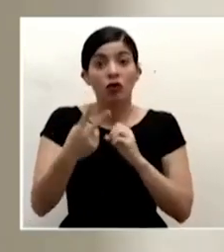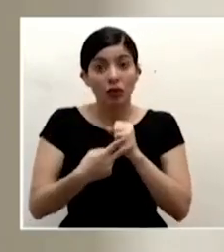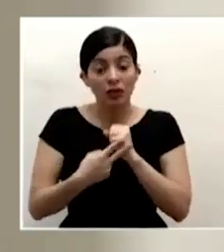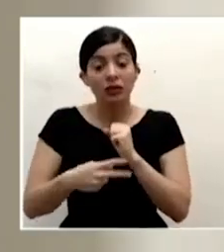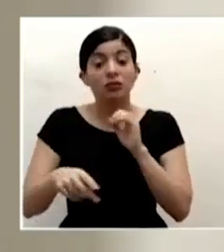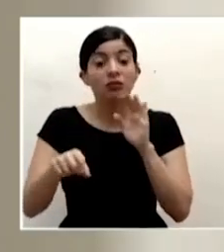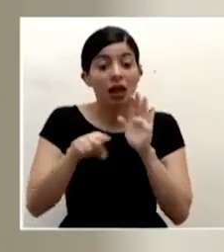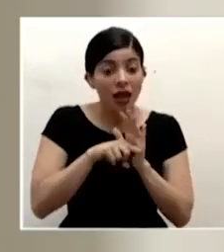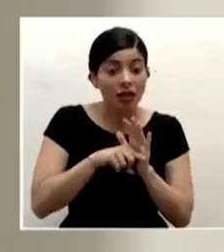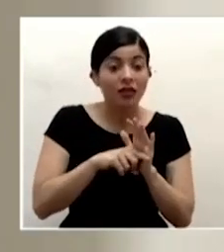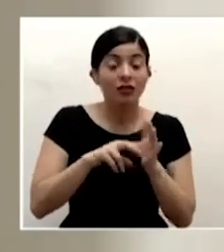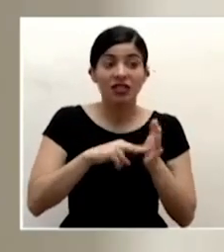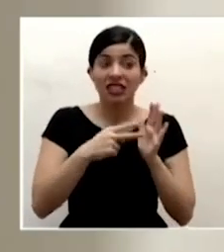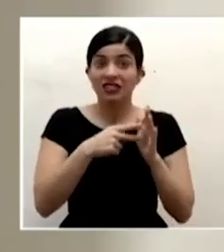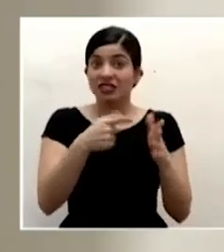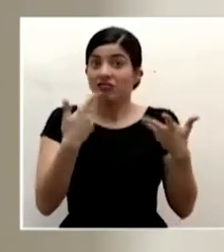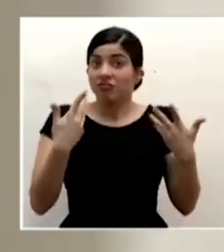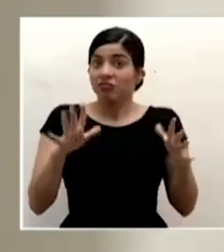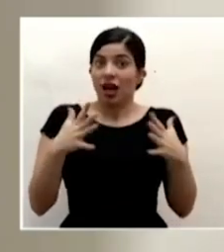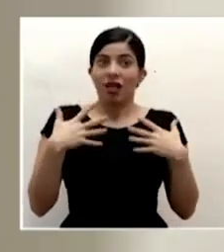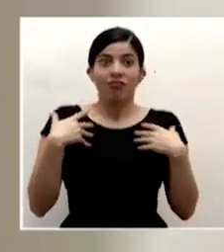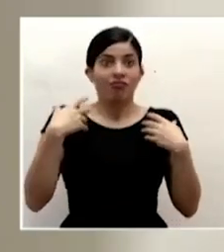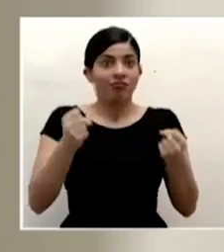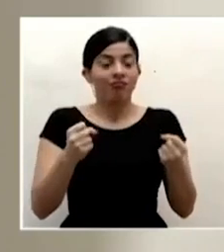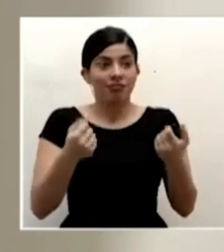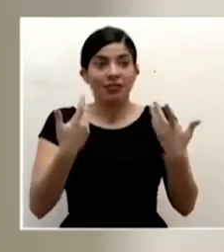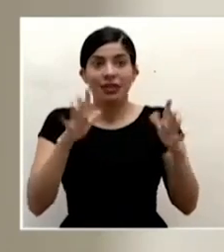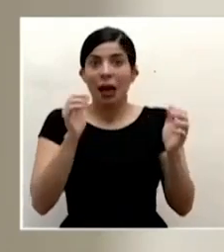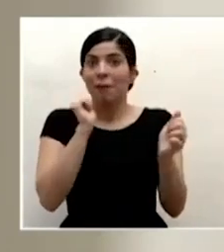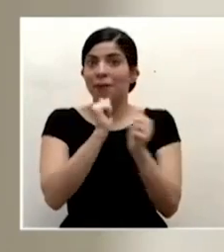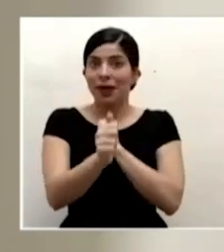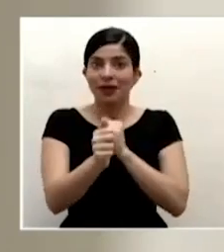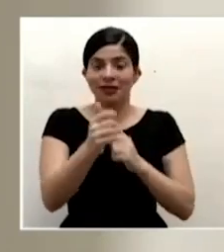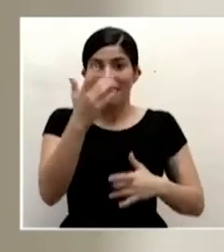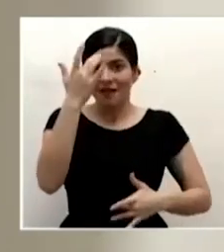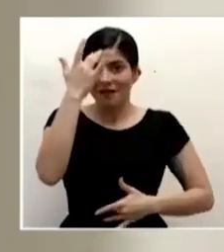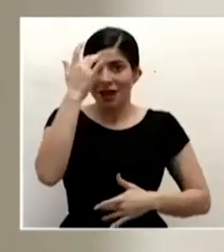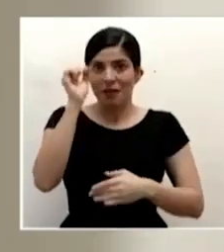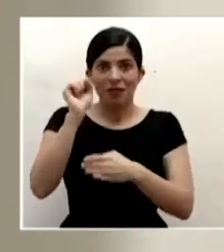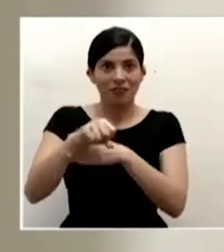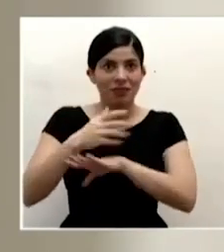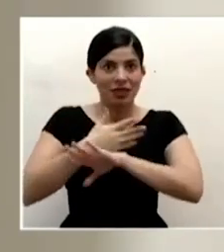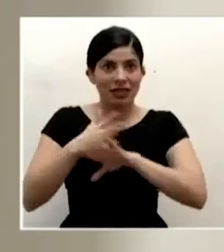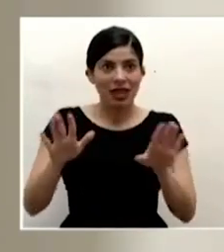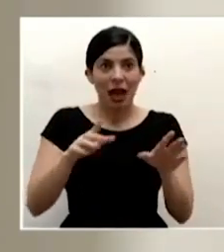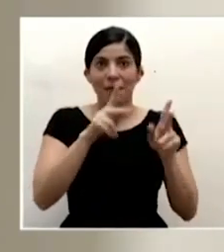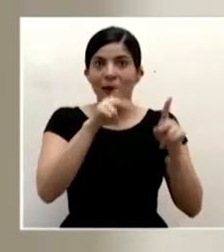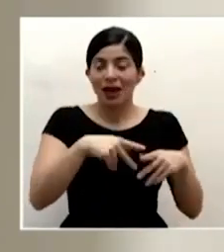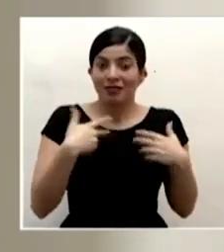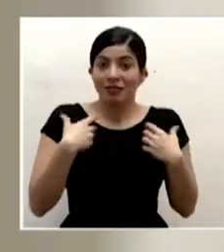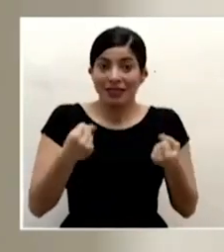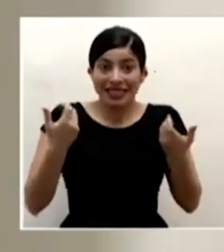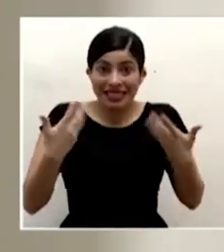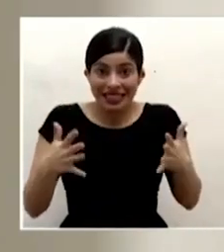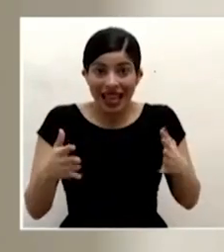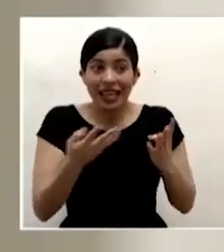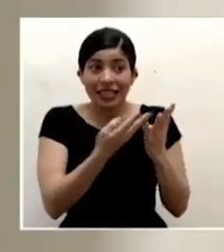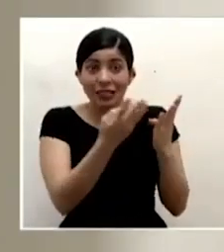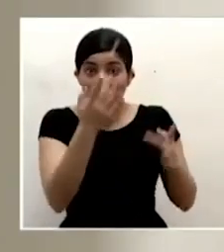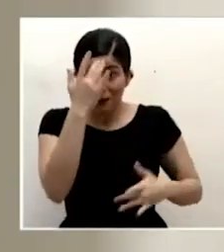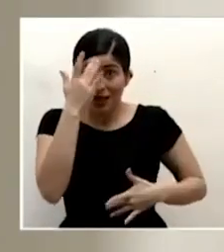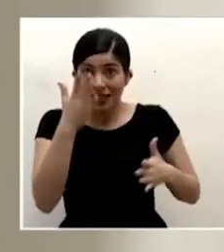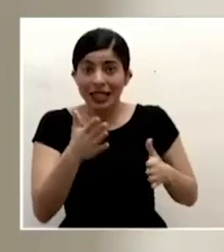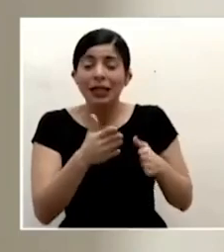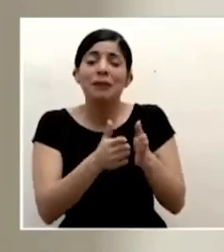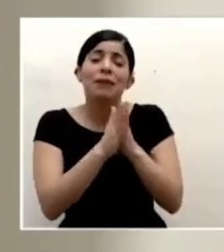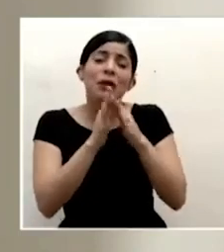ya se les da digamos de alta que ya pasaron por esta enfermedad y ya son pacientes recuperados les pedimos por favor consideren